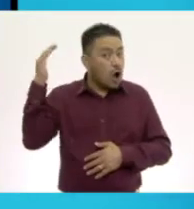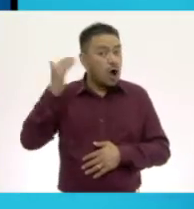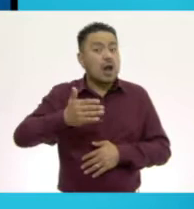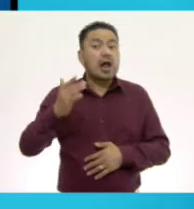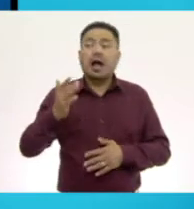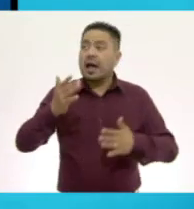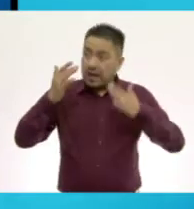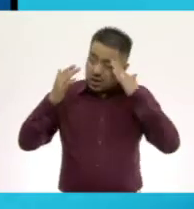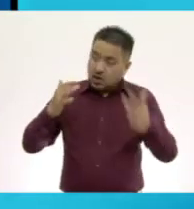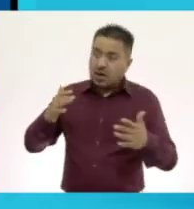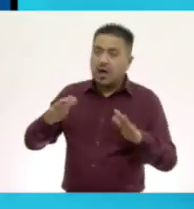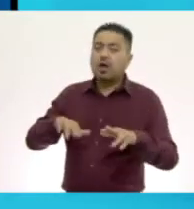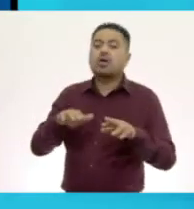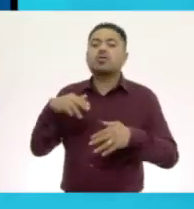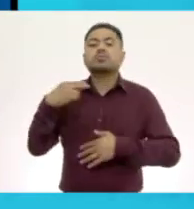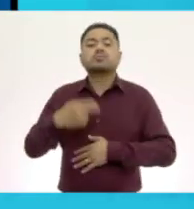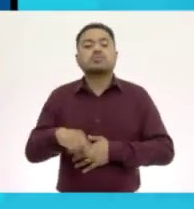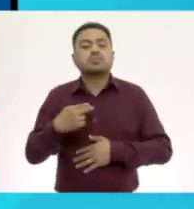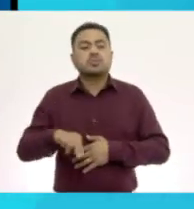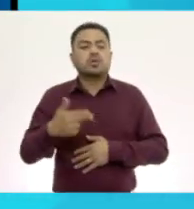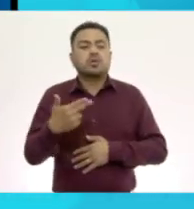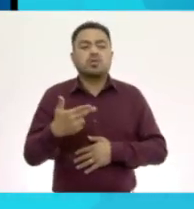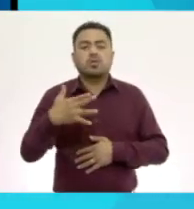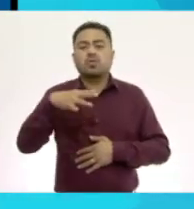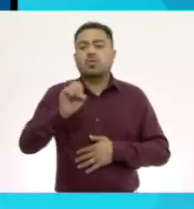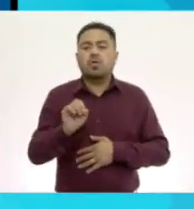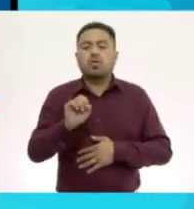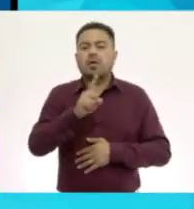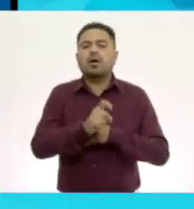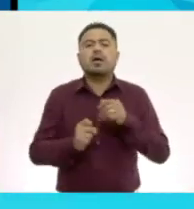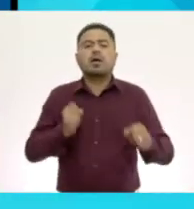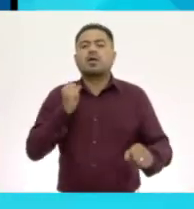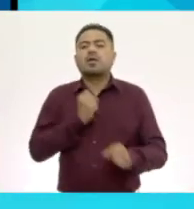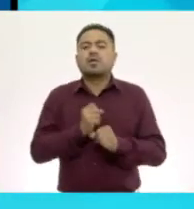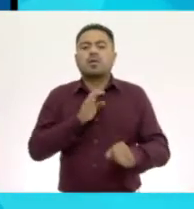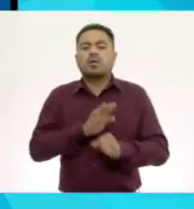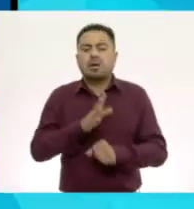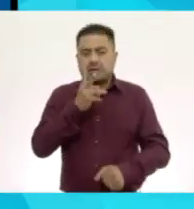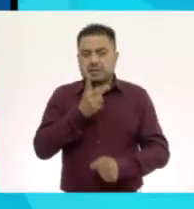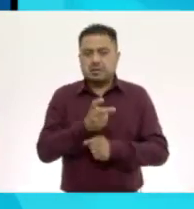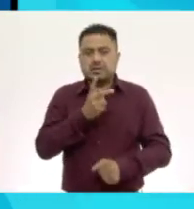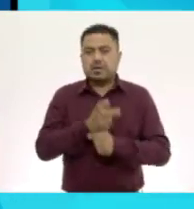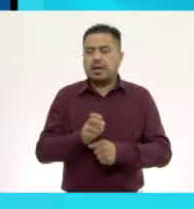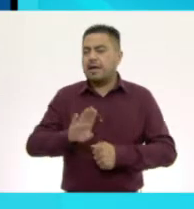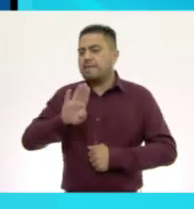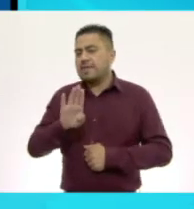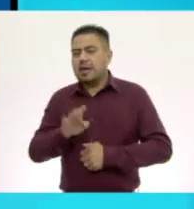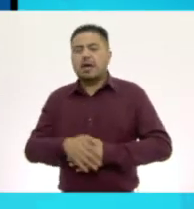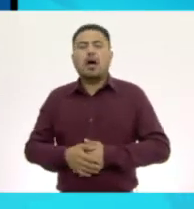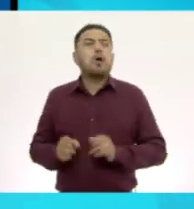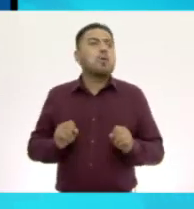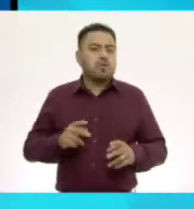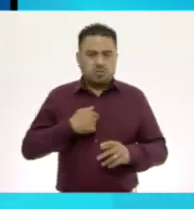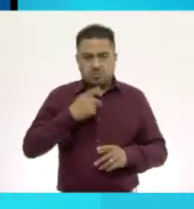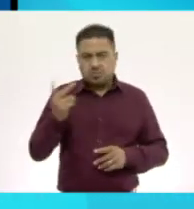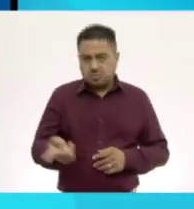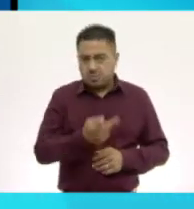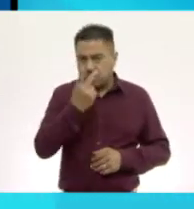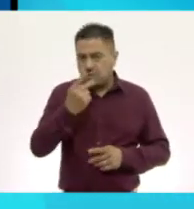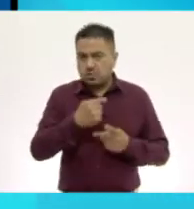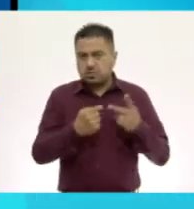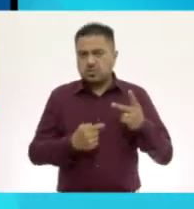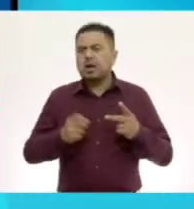Hola. ¿Cómo te llamas? Hugo Joshua. ¿Y en qué año vas? En segundo B. Ok. ¿Te puedo hacer dos preguntas?